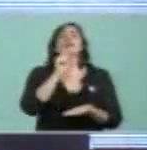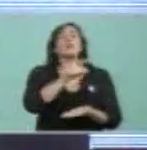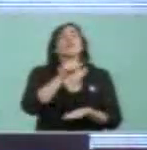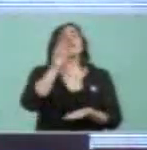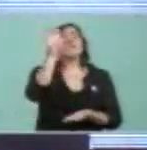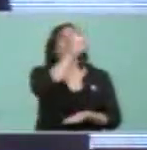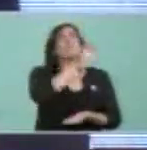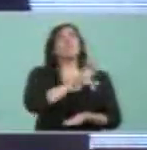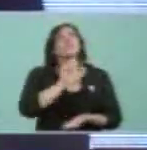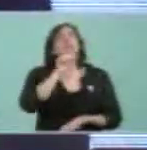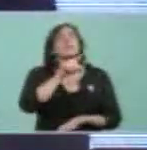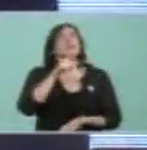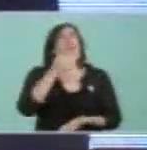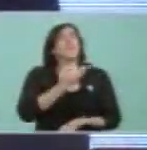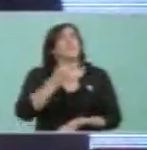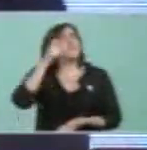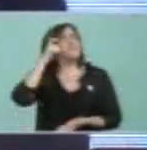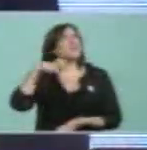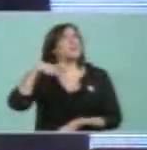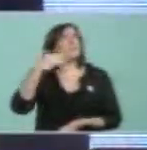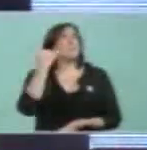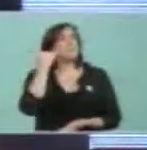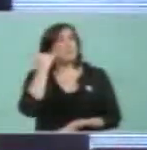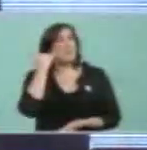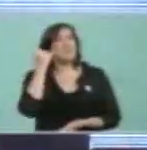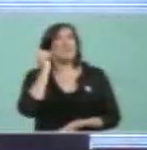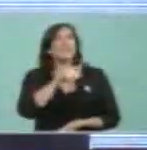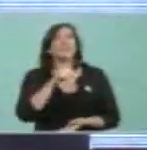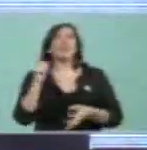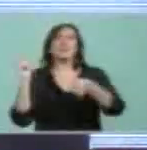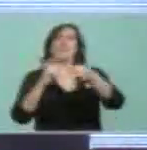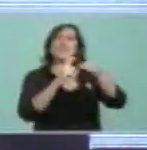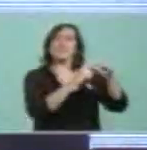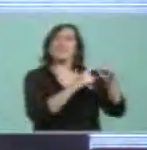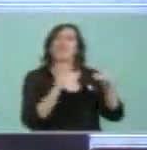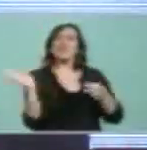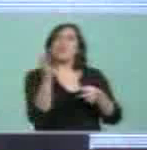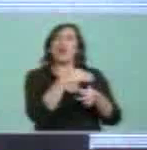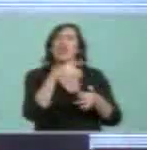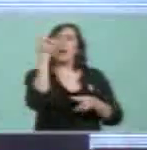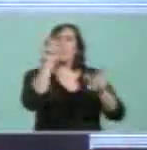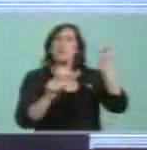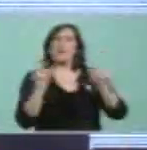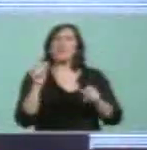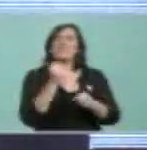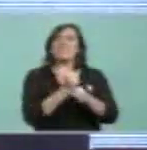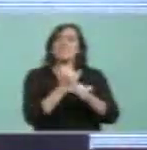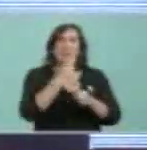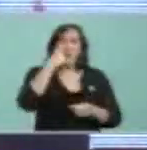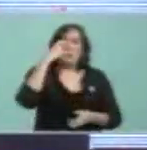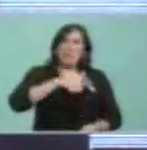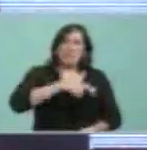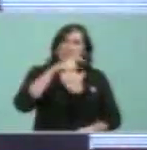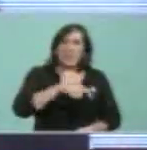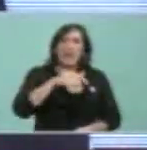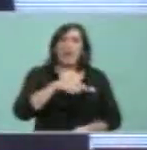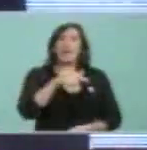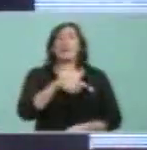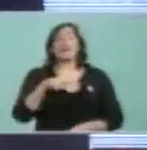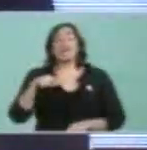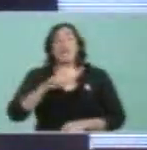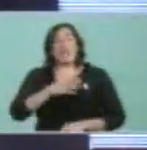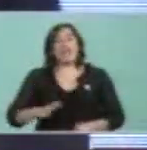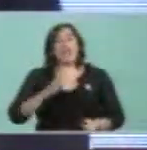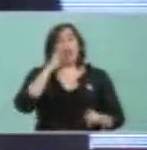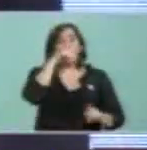Hidrocarburos, los FEPI, era en ese entonces el presidente, el gobernador de esta provincia de Río Negro, había fenecido